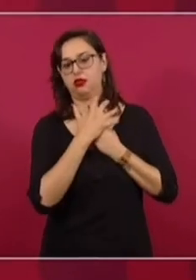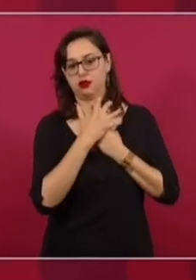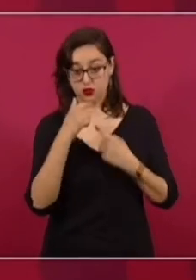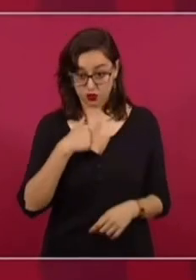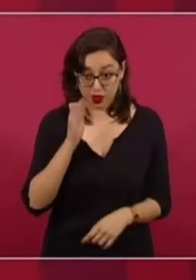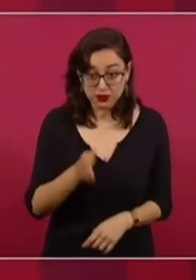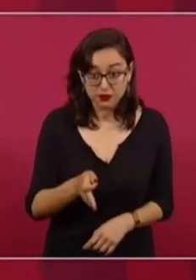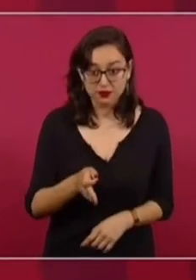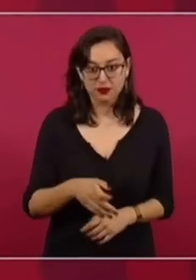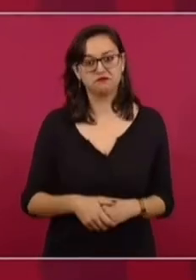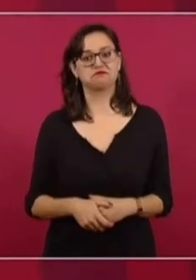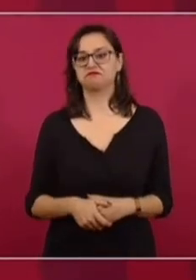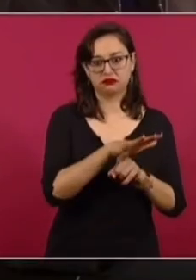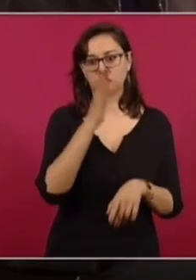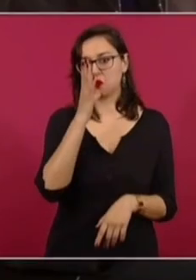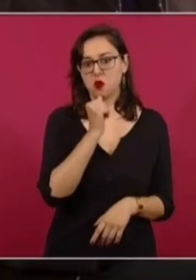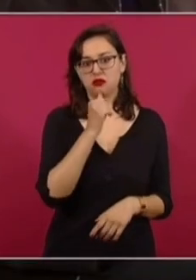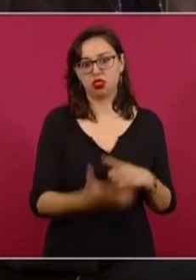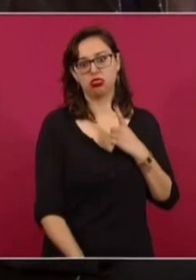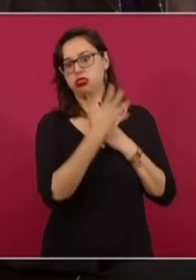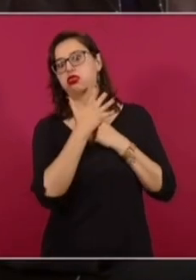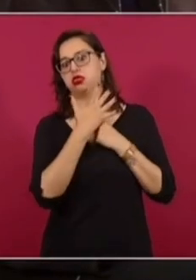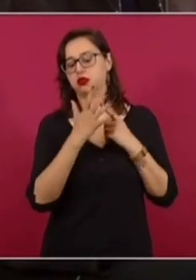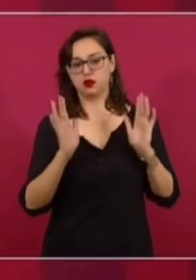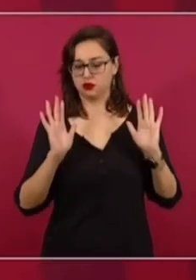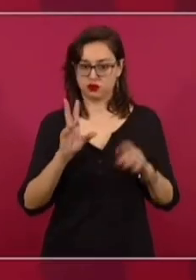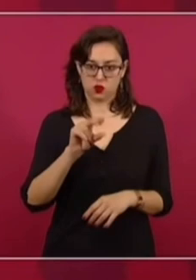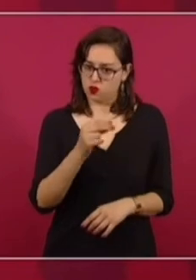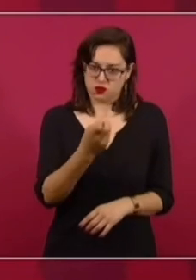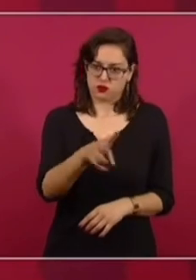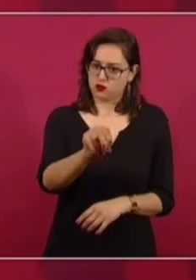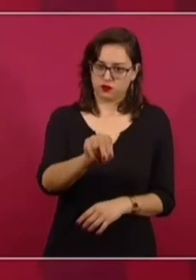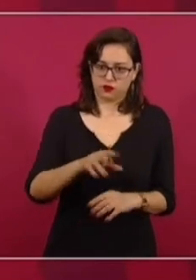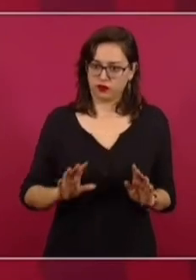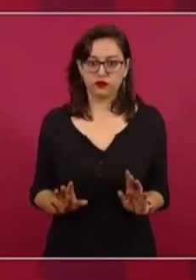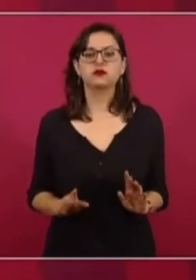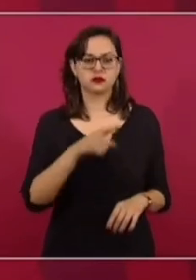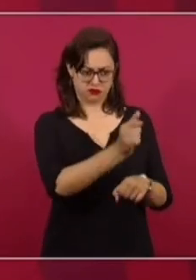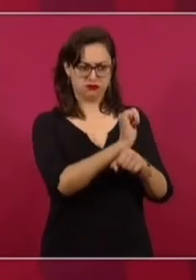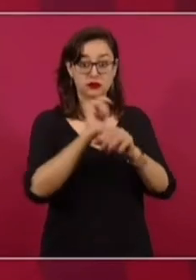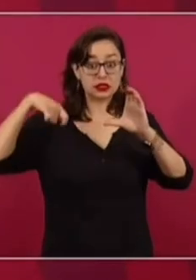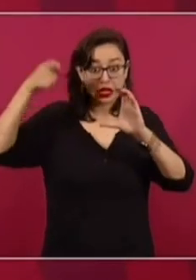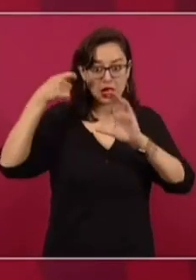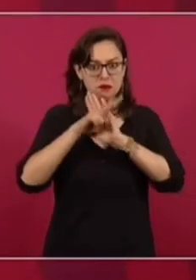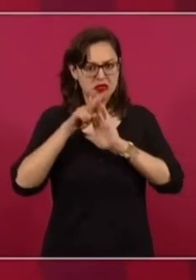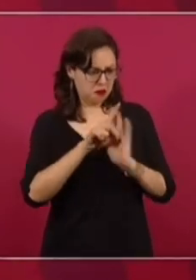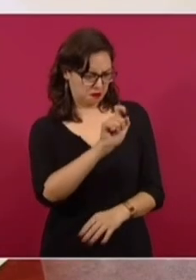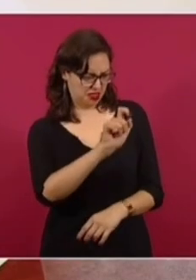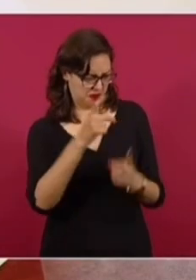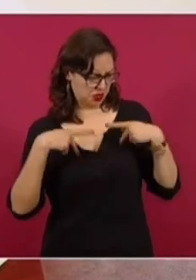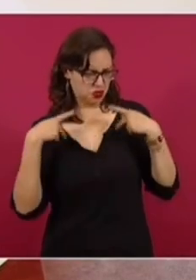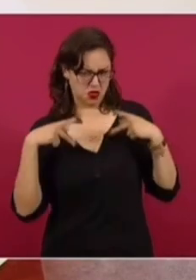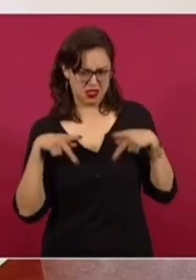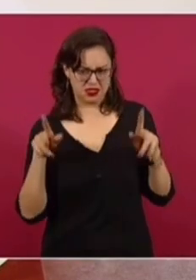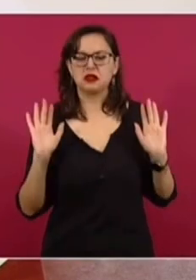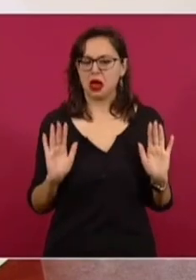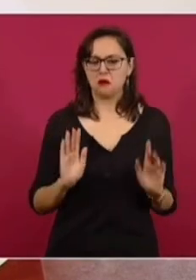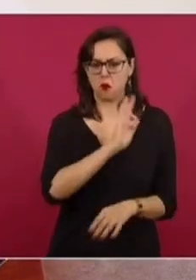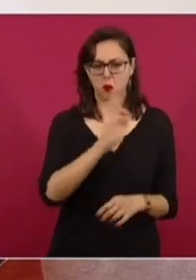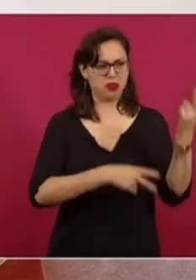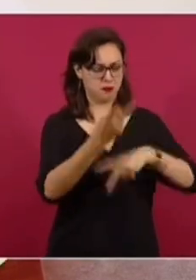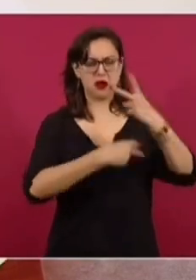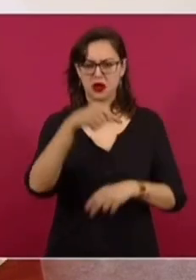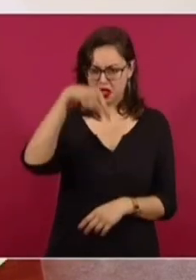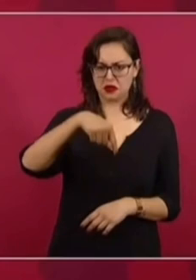¿cuándo los voy a convencer? Entonces, no. Si son estos que salieron, creo que salieron como 20, ¿verdad? A esos 20.